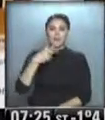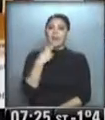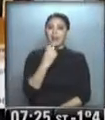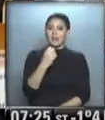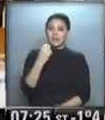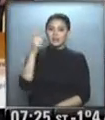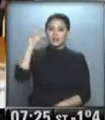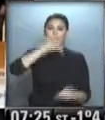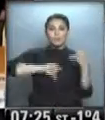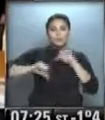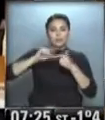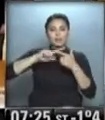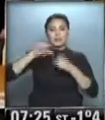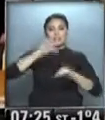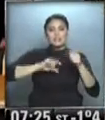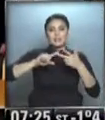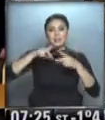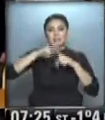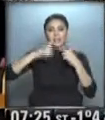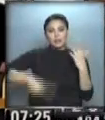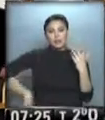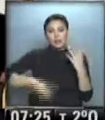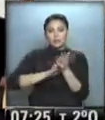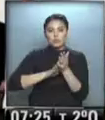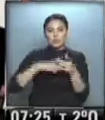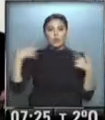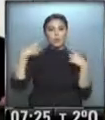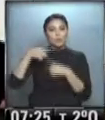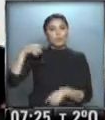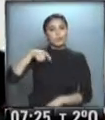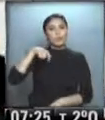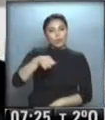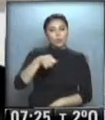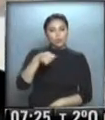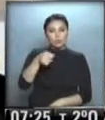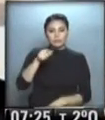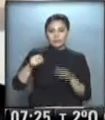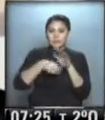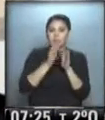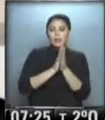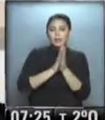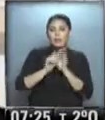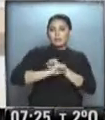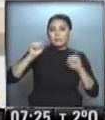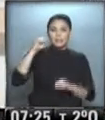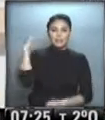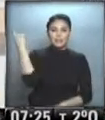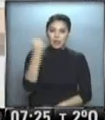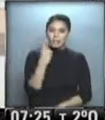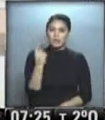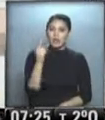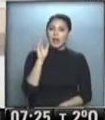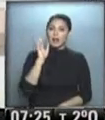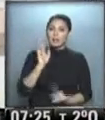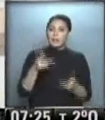energía nuclear, ciencia y tecnología y en materia de lucha contra el narcotráfico y contra el terrorismo internacional. En ese